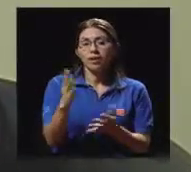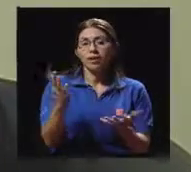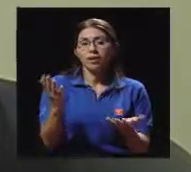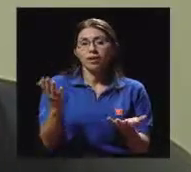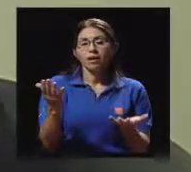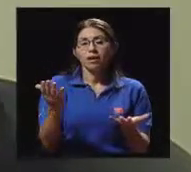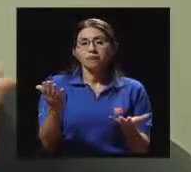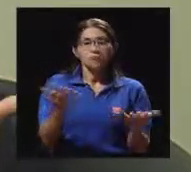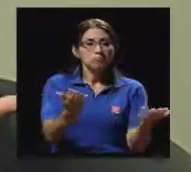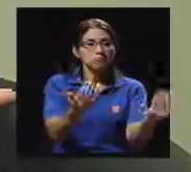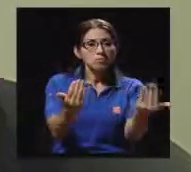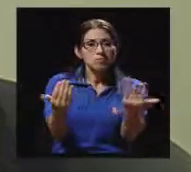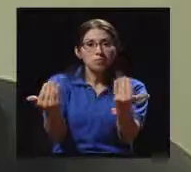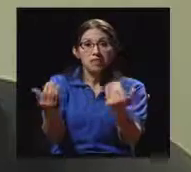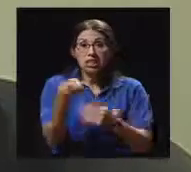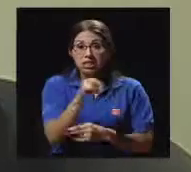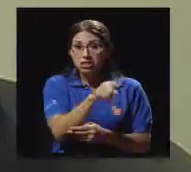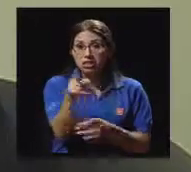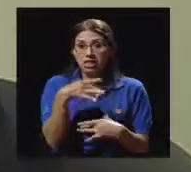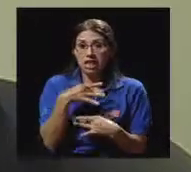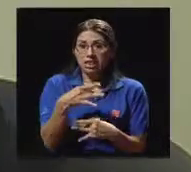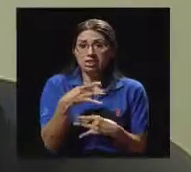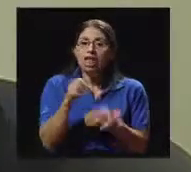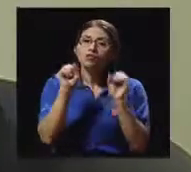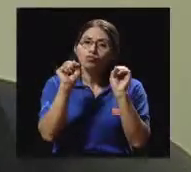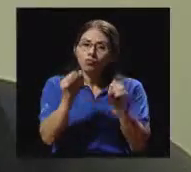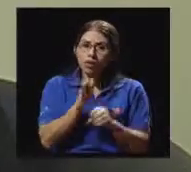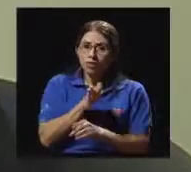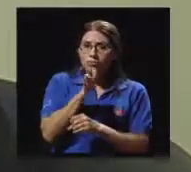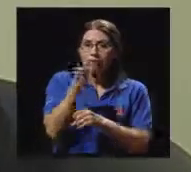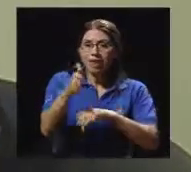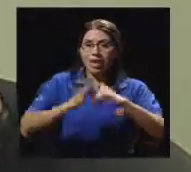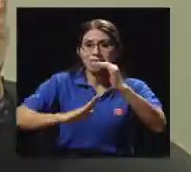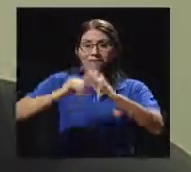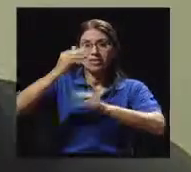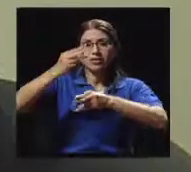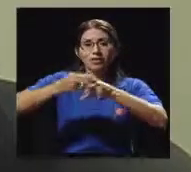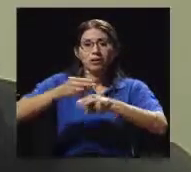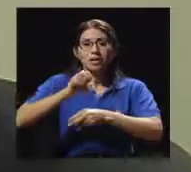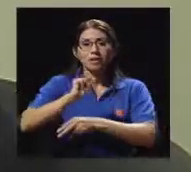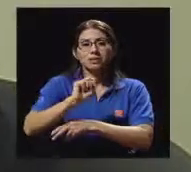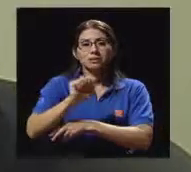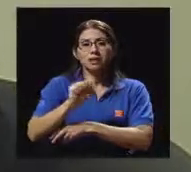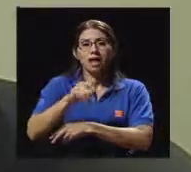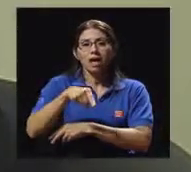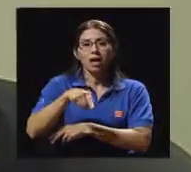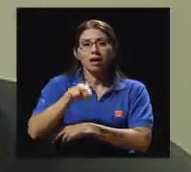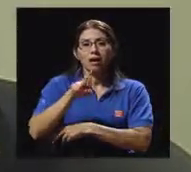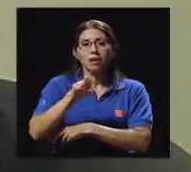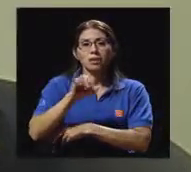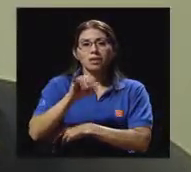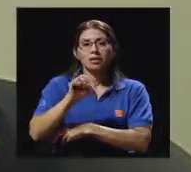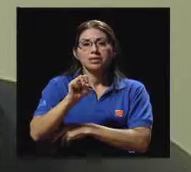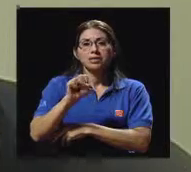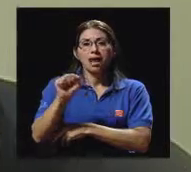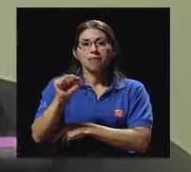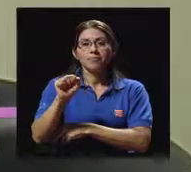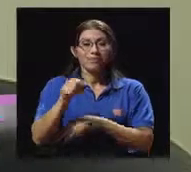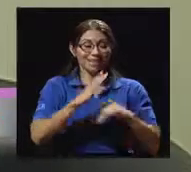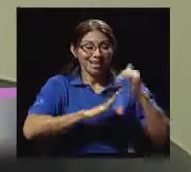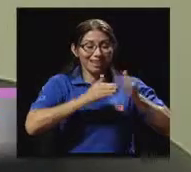si están interesados, pueden venir al edificio Zapriza, esto está frente a Estudio General desde la universidad.